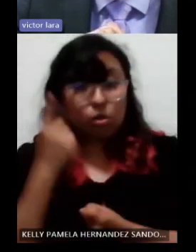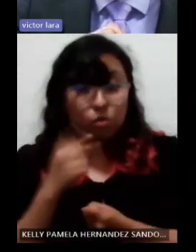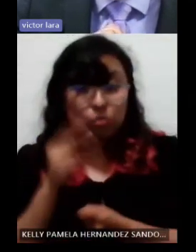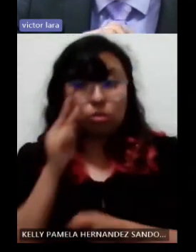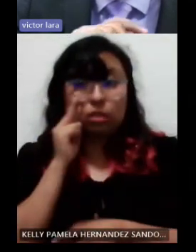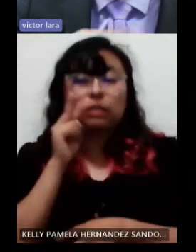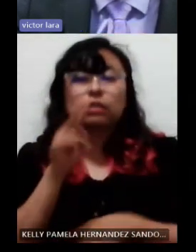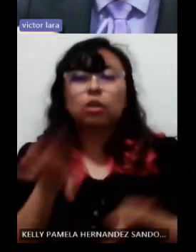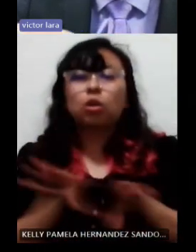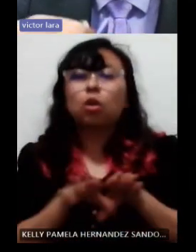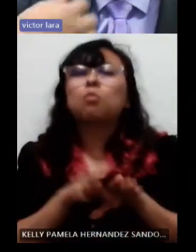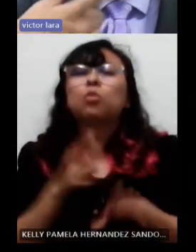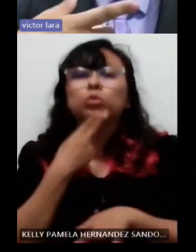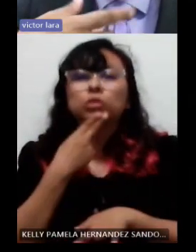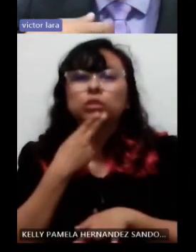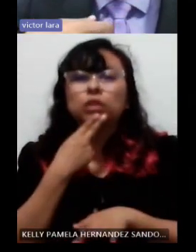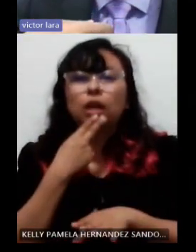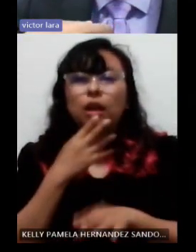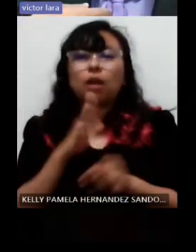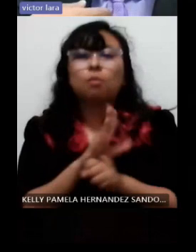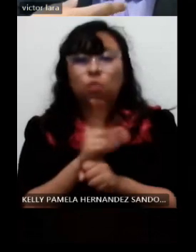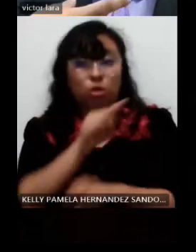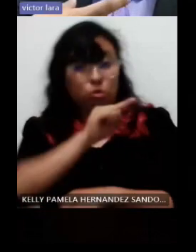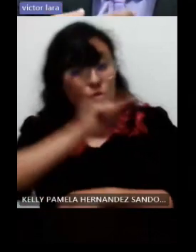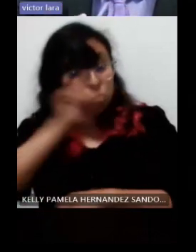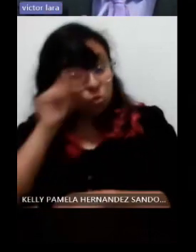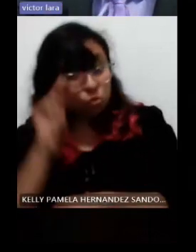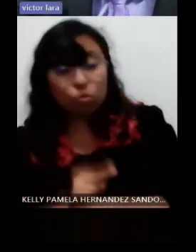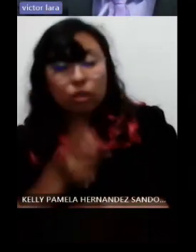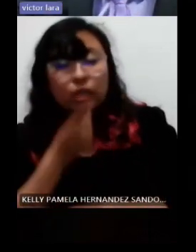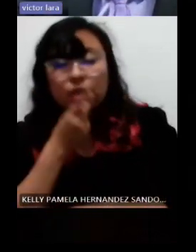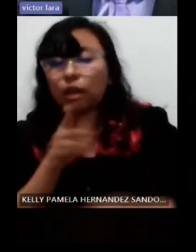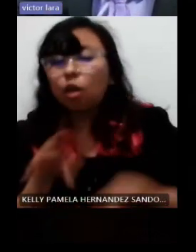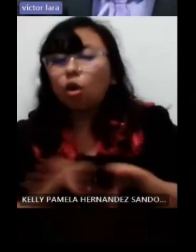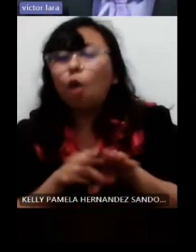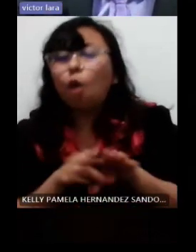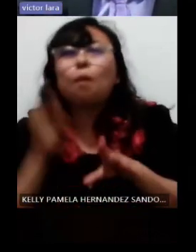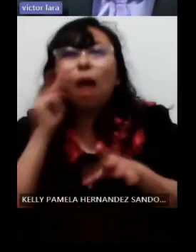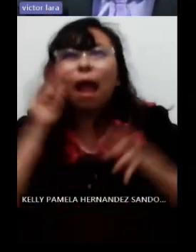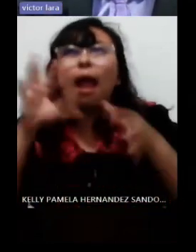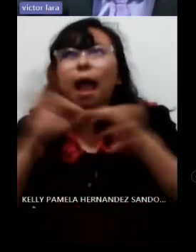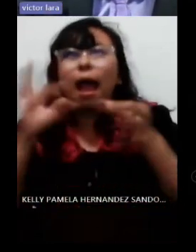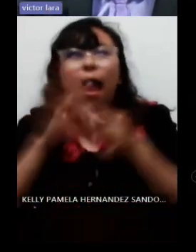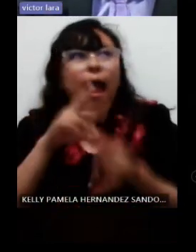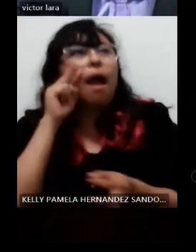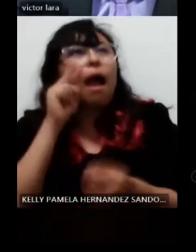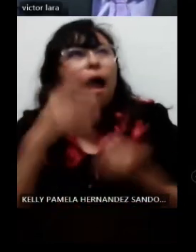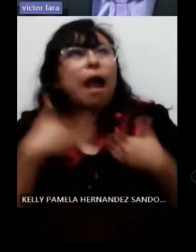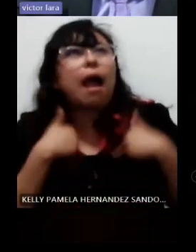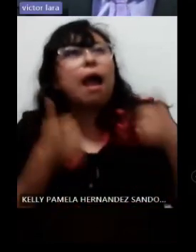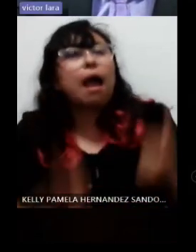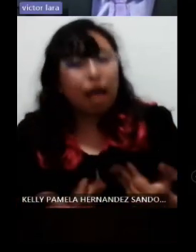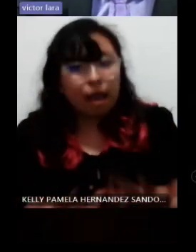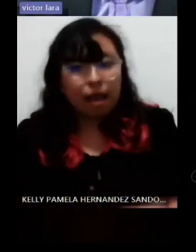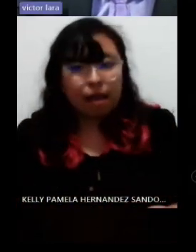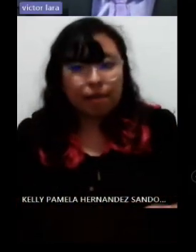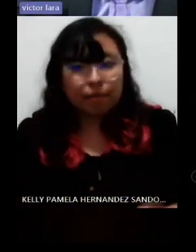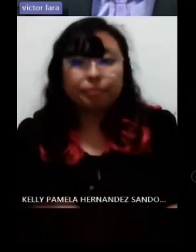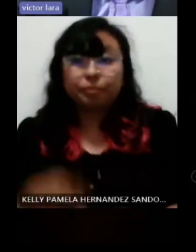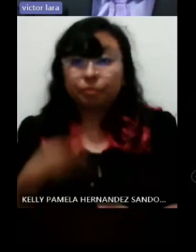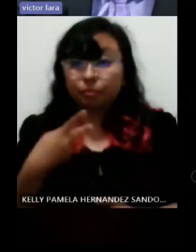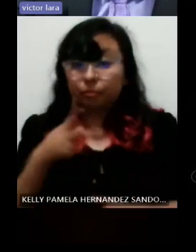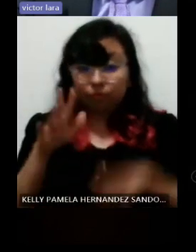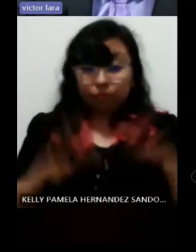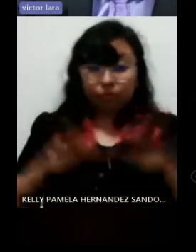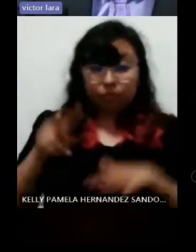cómo usarlo porque nunca le estimularon. En ocasiones se ha demostrado que el diagnóstico